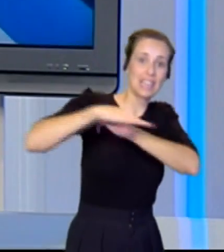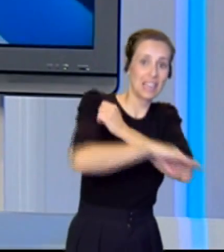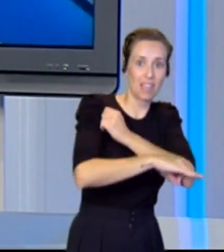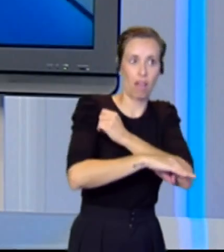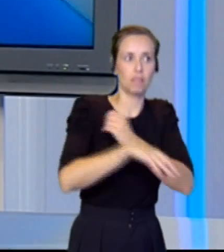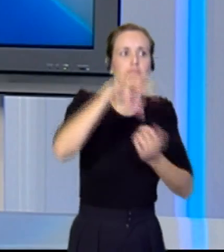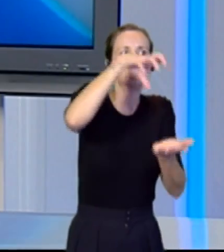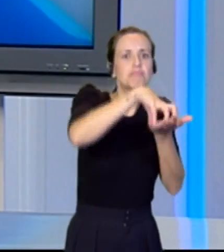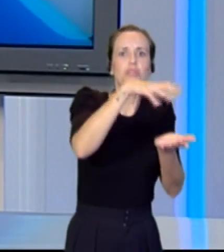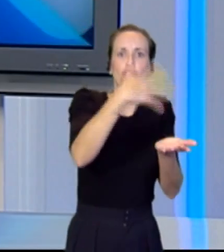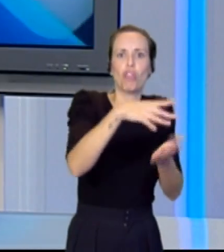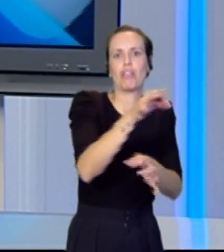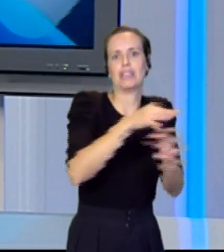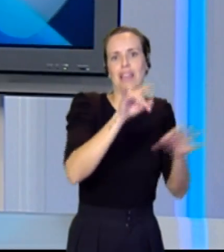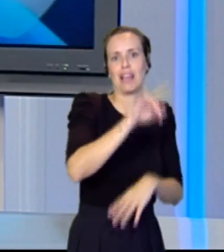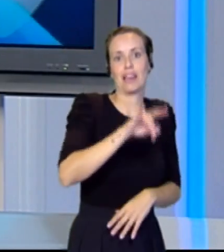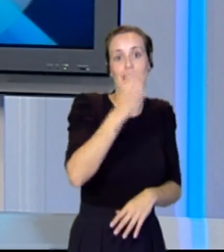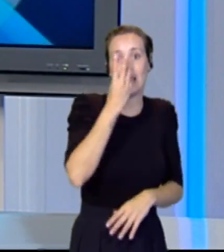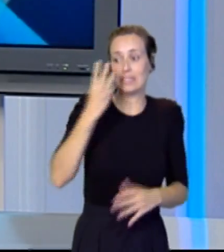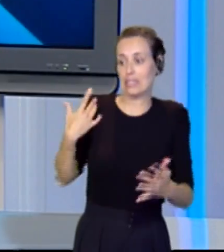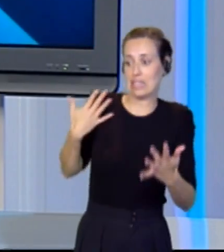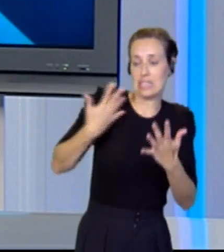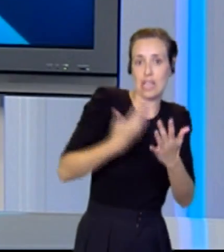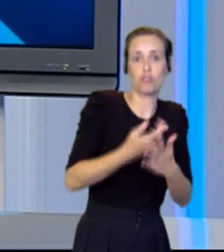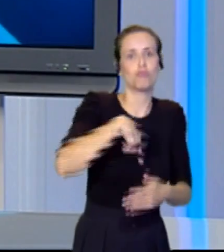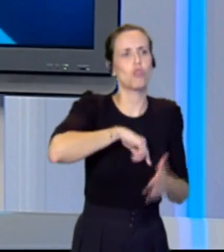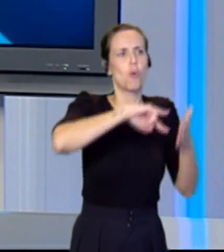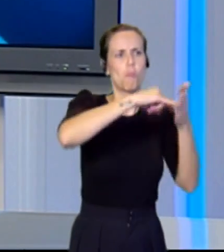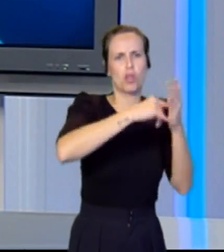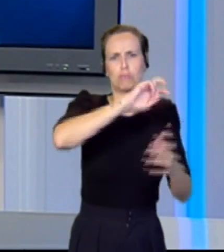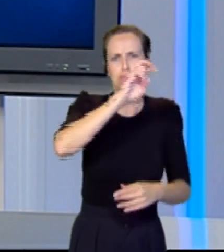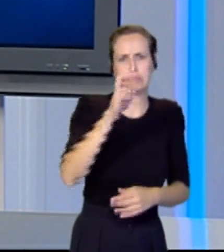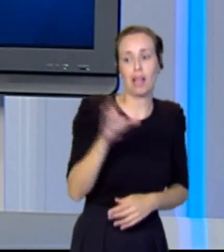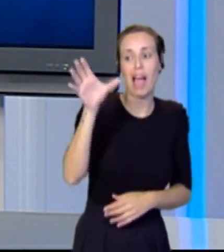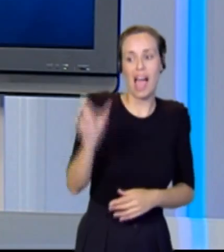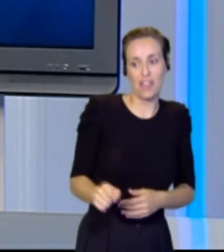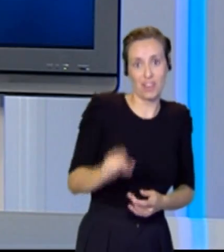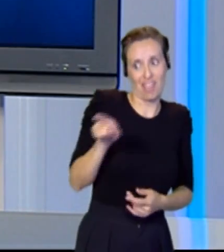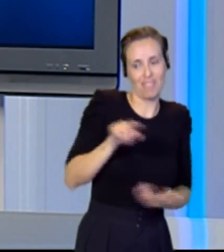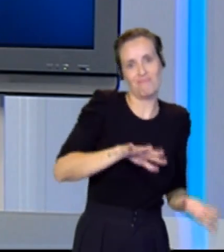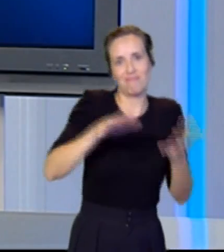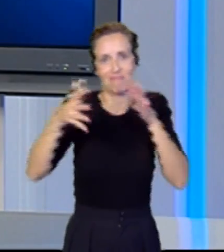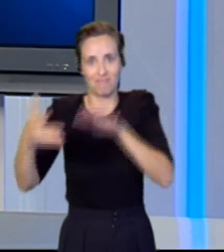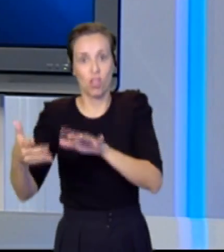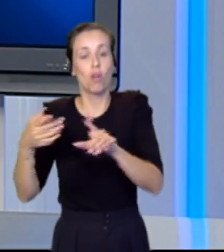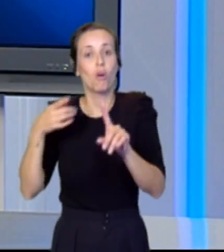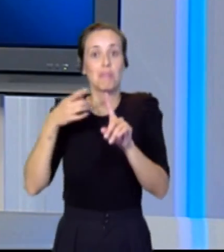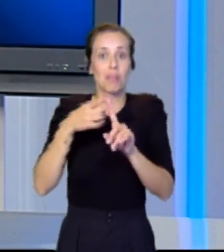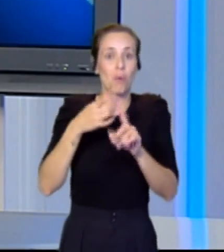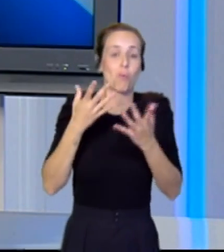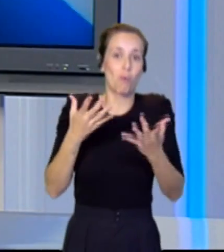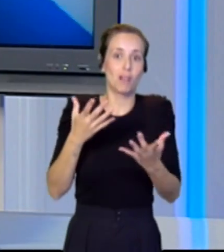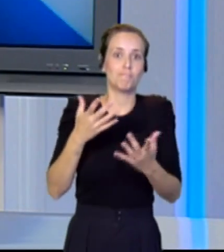y que desde hace tres años estamos desarrollando diferentes proyectos en África para intentar formar a